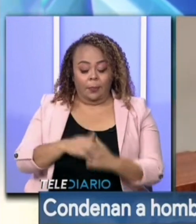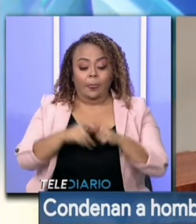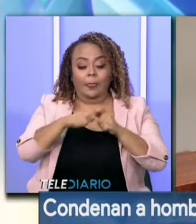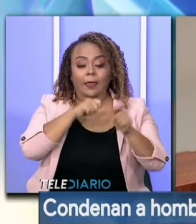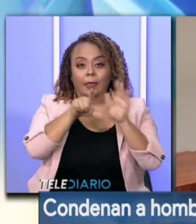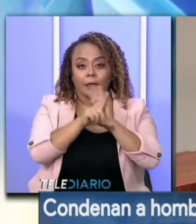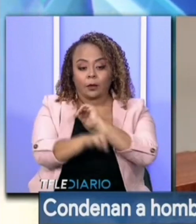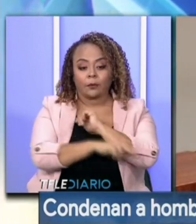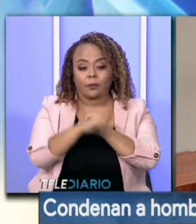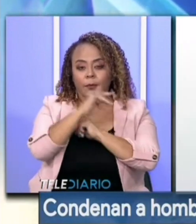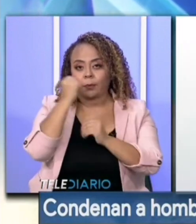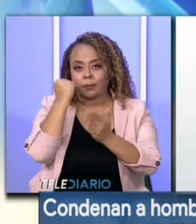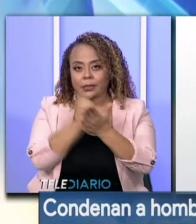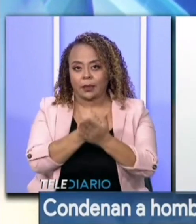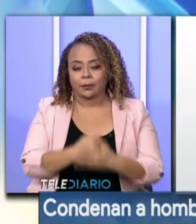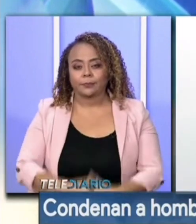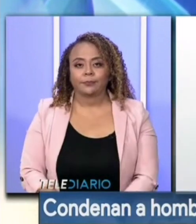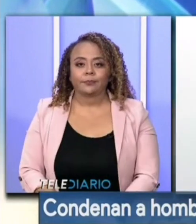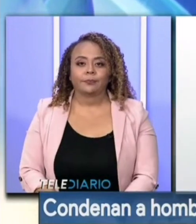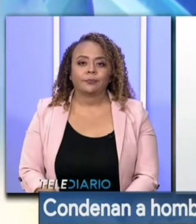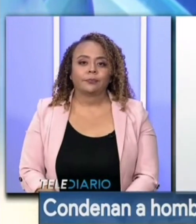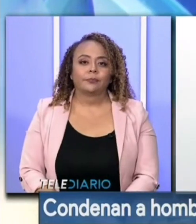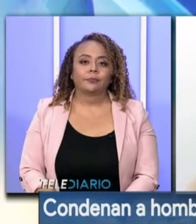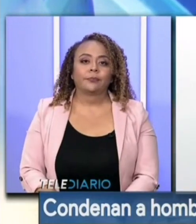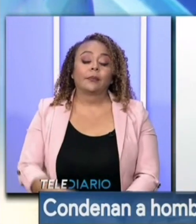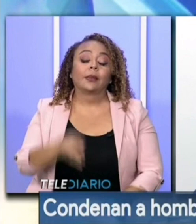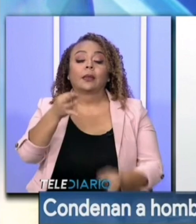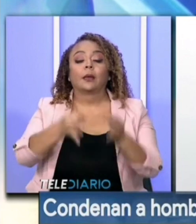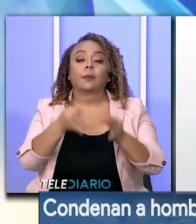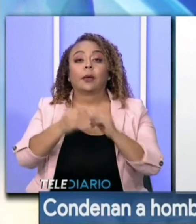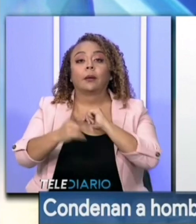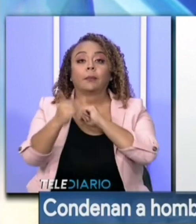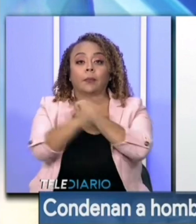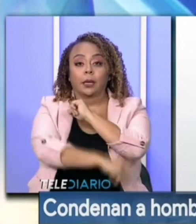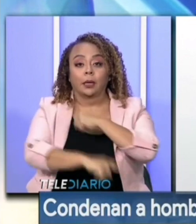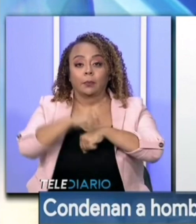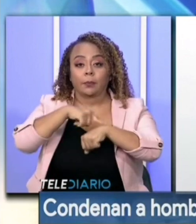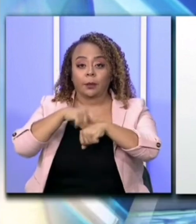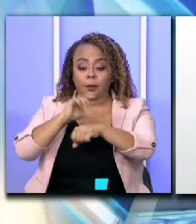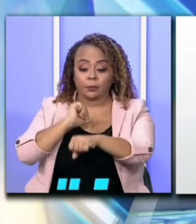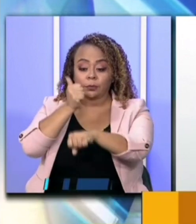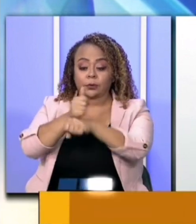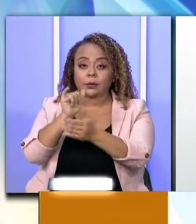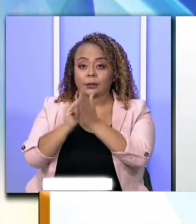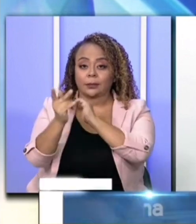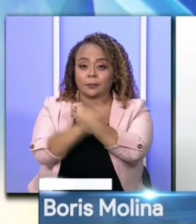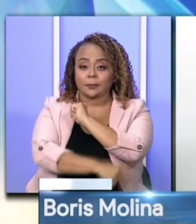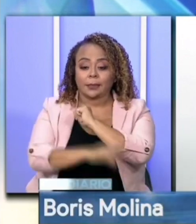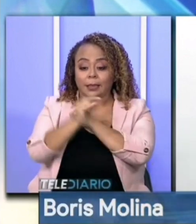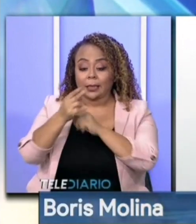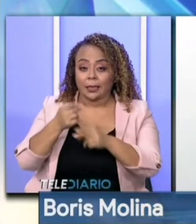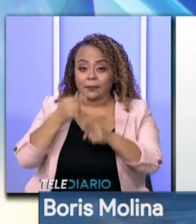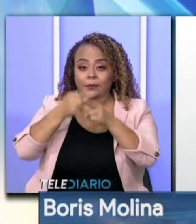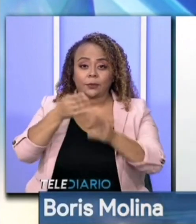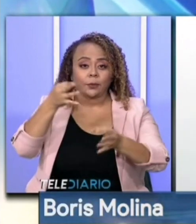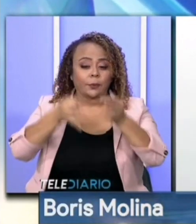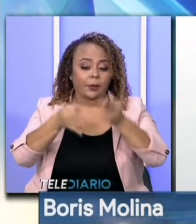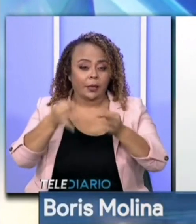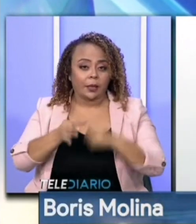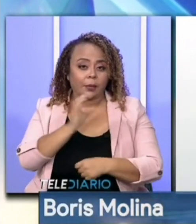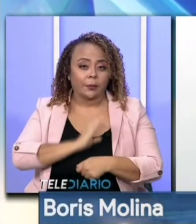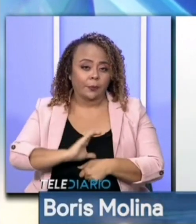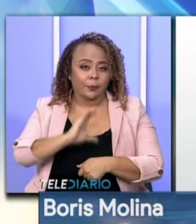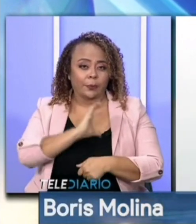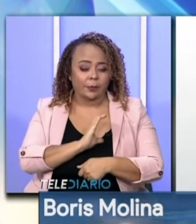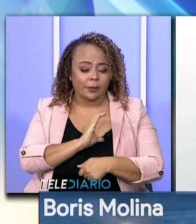delitos de robo y homicidio. El tribunal penal a la hora de la imposición de esta pena y la calificación jurídica de las